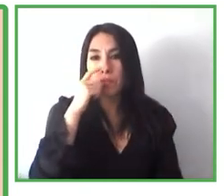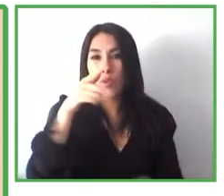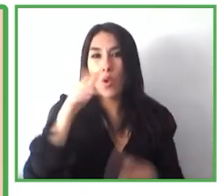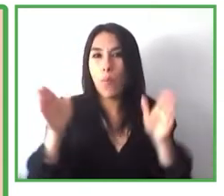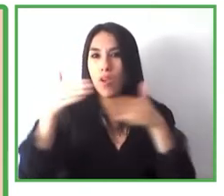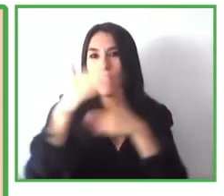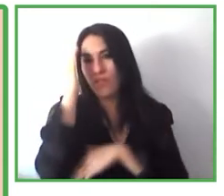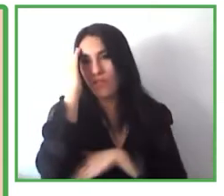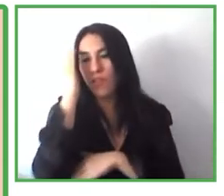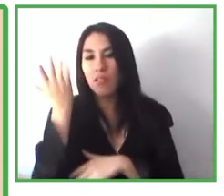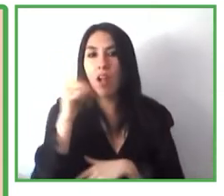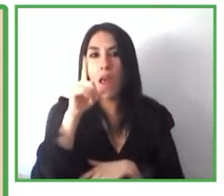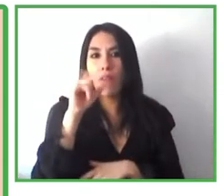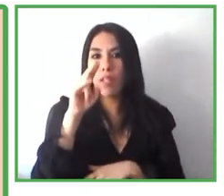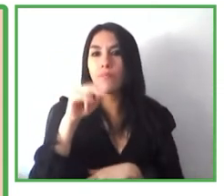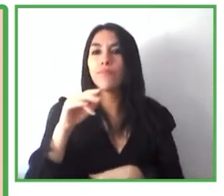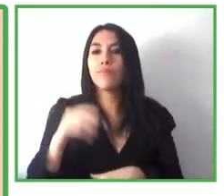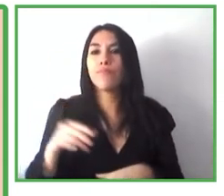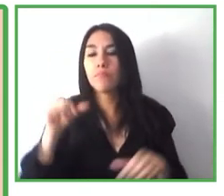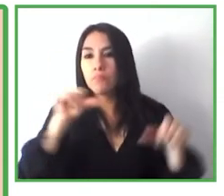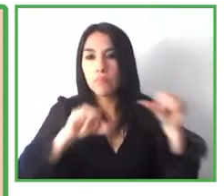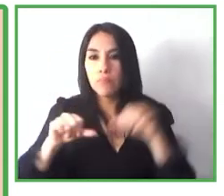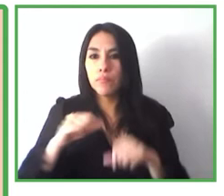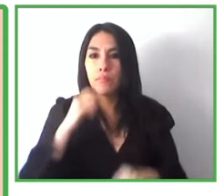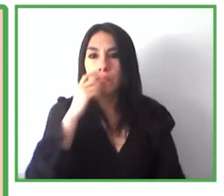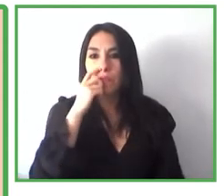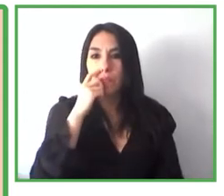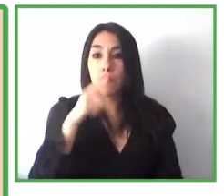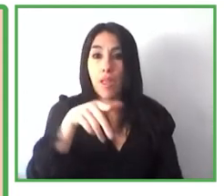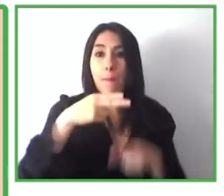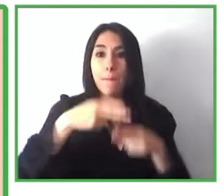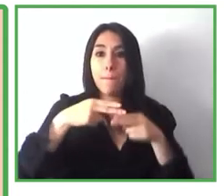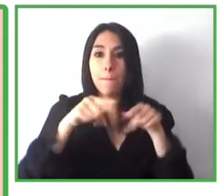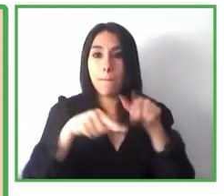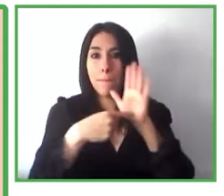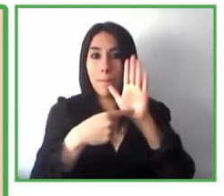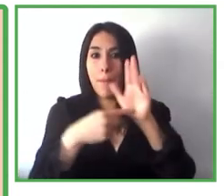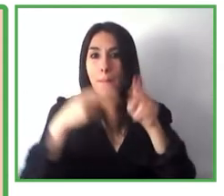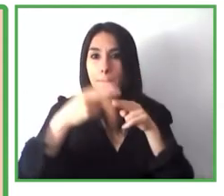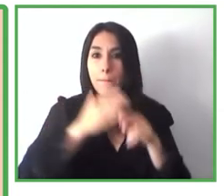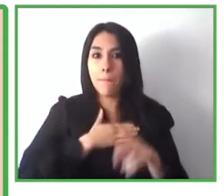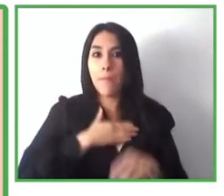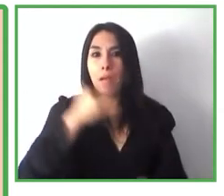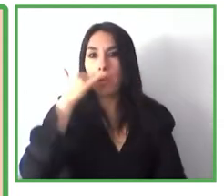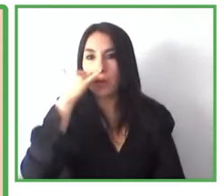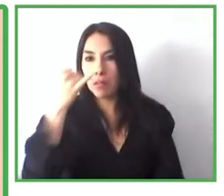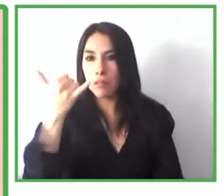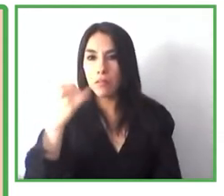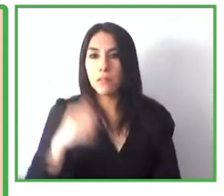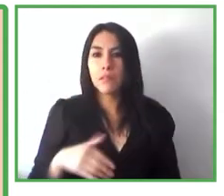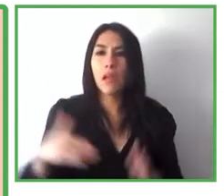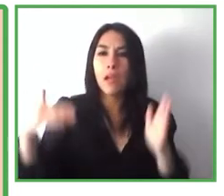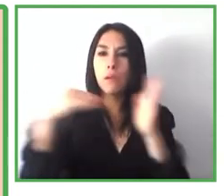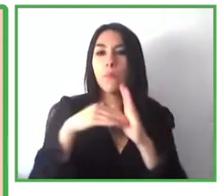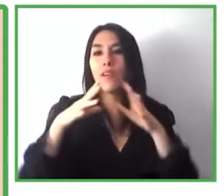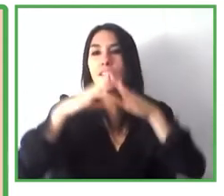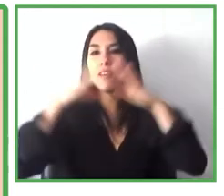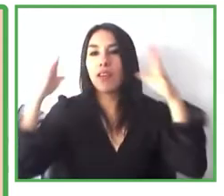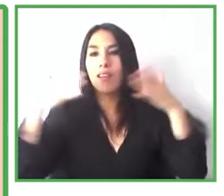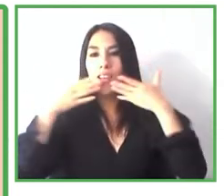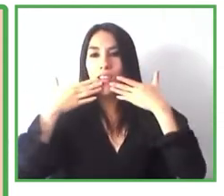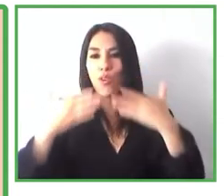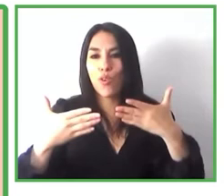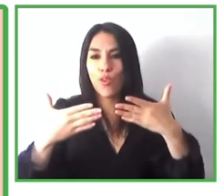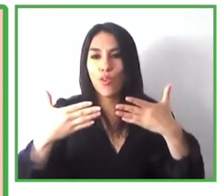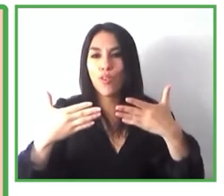mis referencias de contacto simplemente me queda dar de nuevo las gracias a la organización y paso de nuevo la palabra a Ricardo